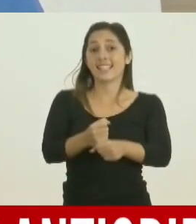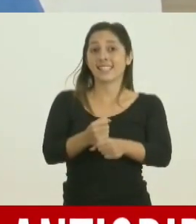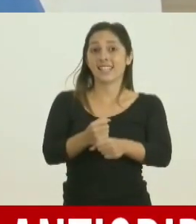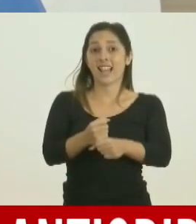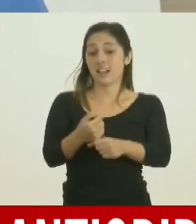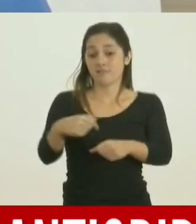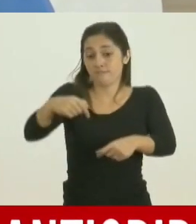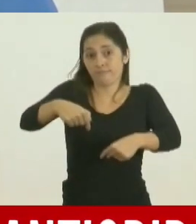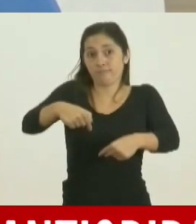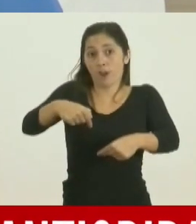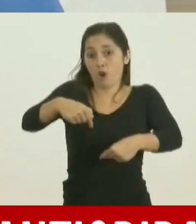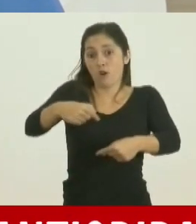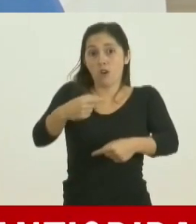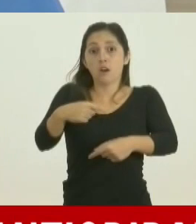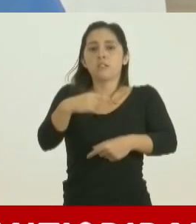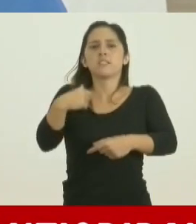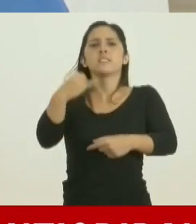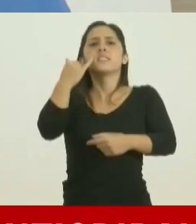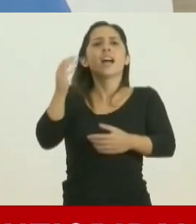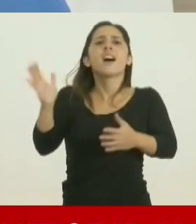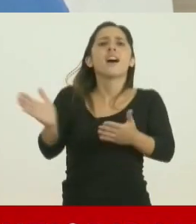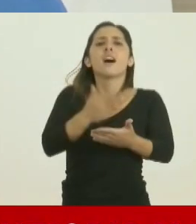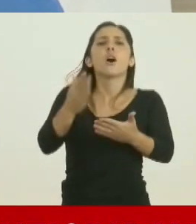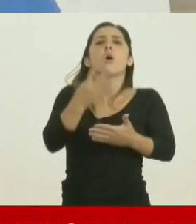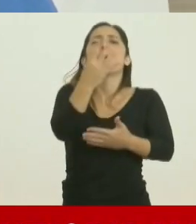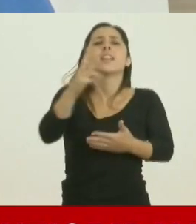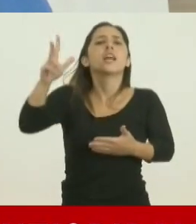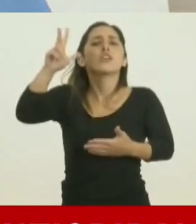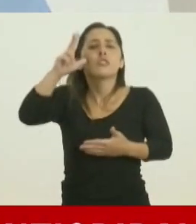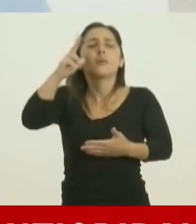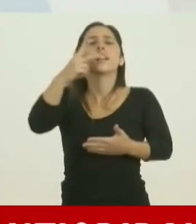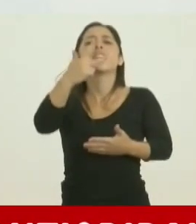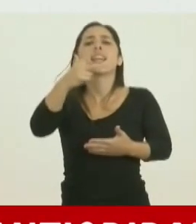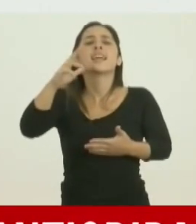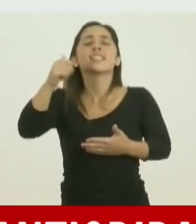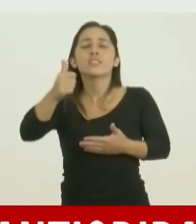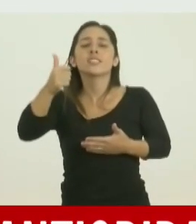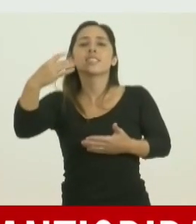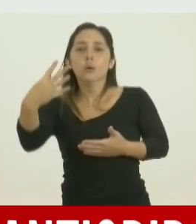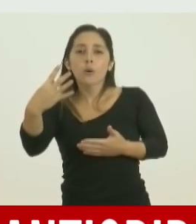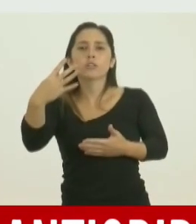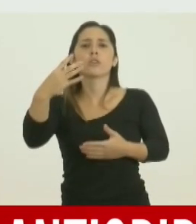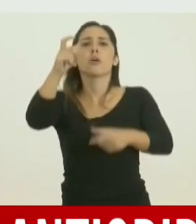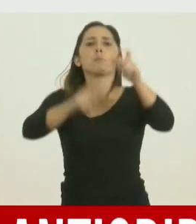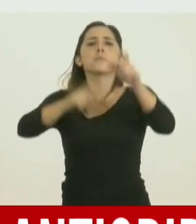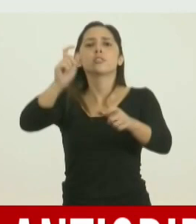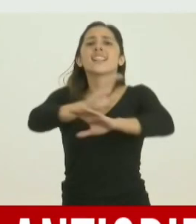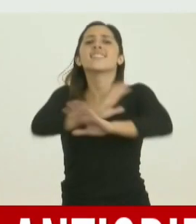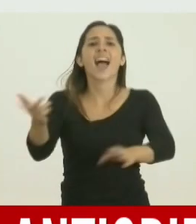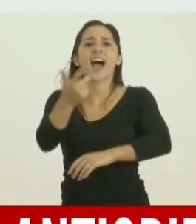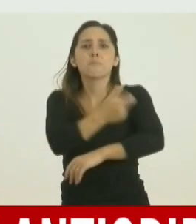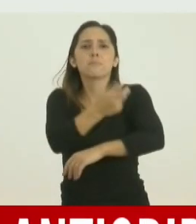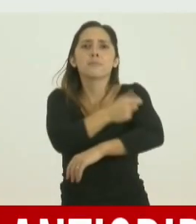últimas horas llevábamos 48.364 personas vacunadas.